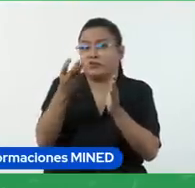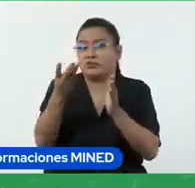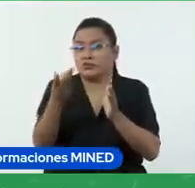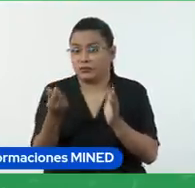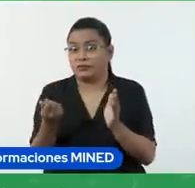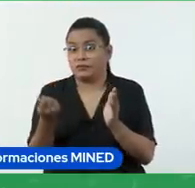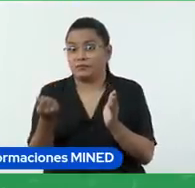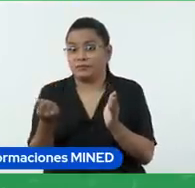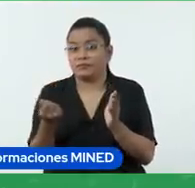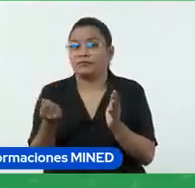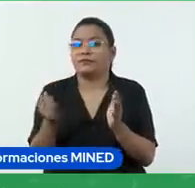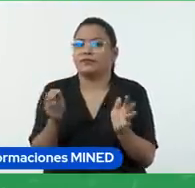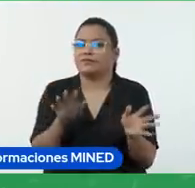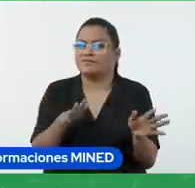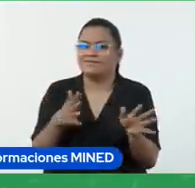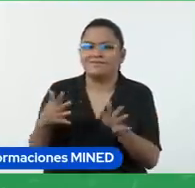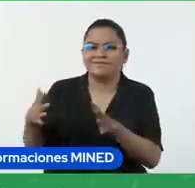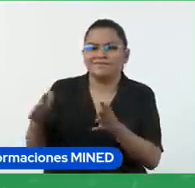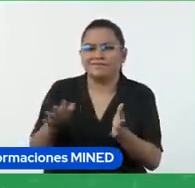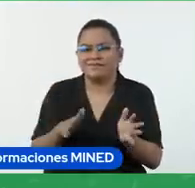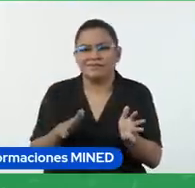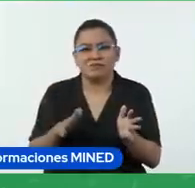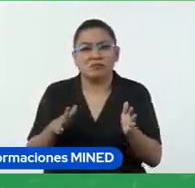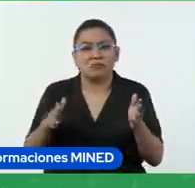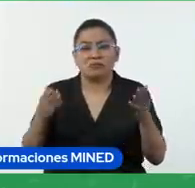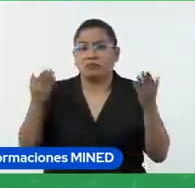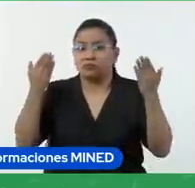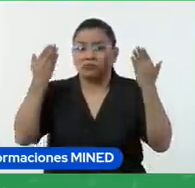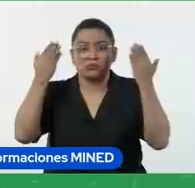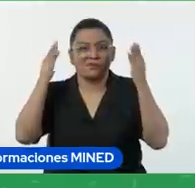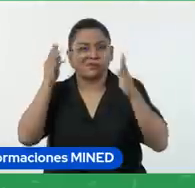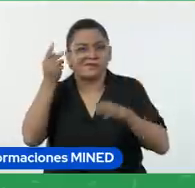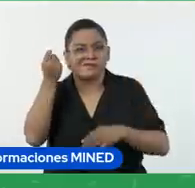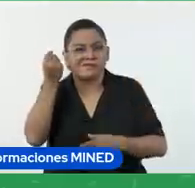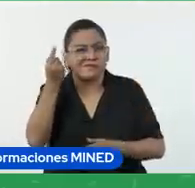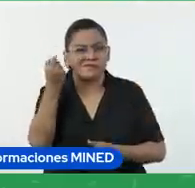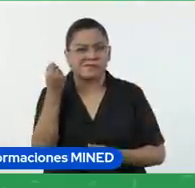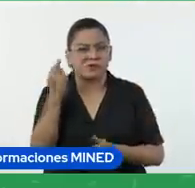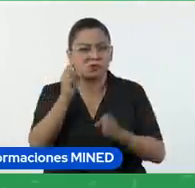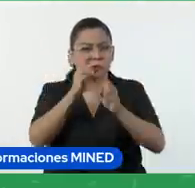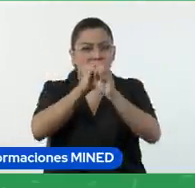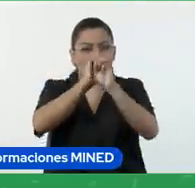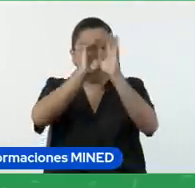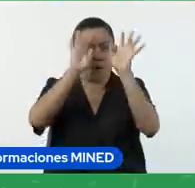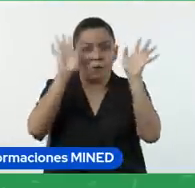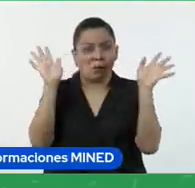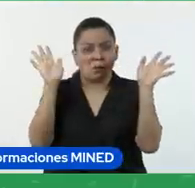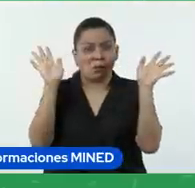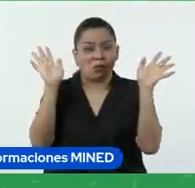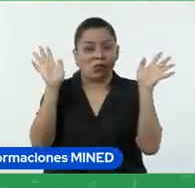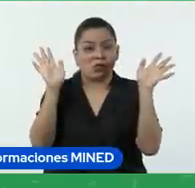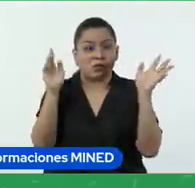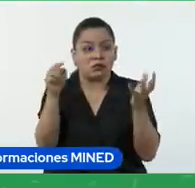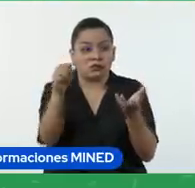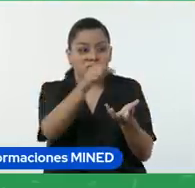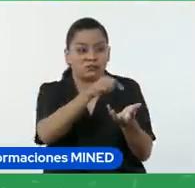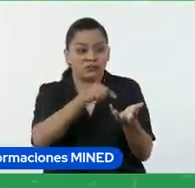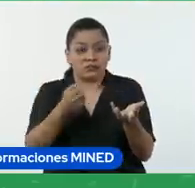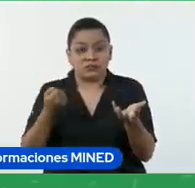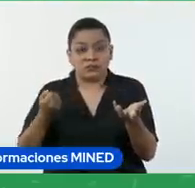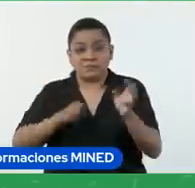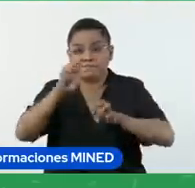Y muchas veces no saben o no comprenden o no está claro que está siendo evaluado todo el